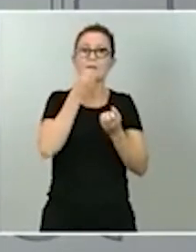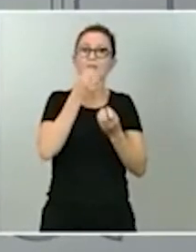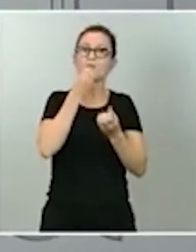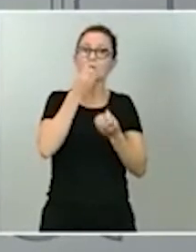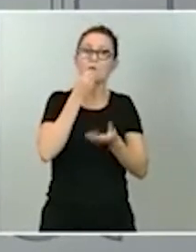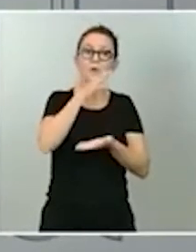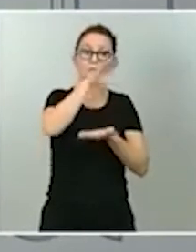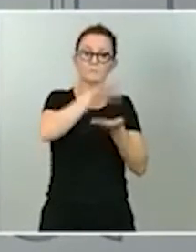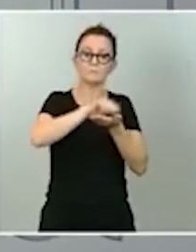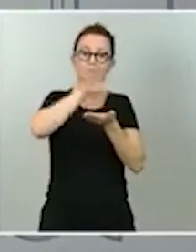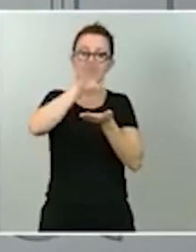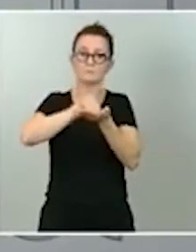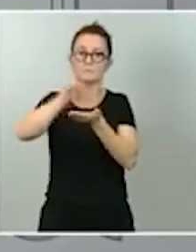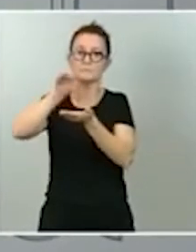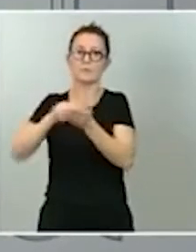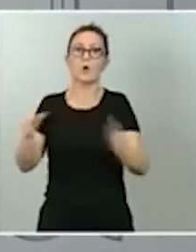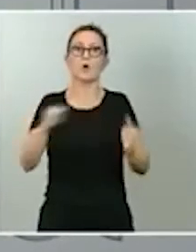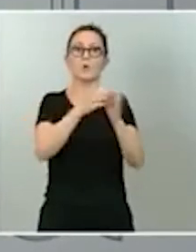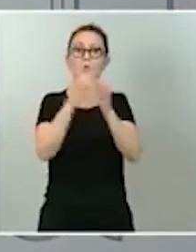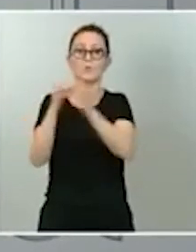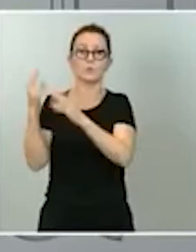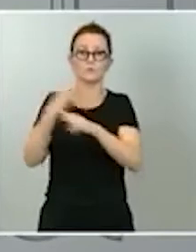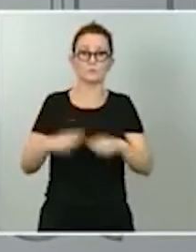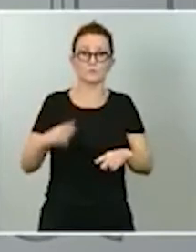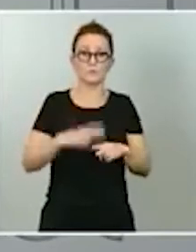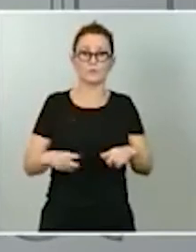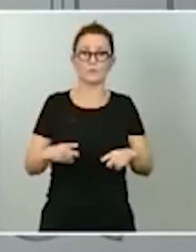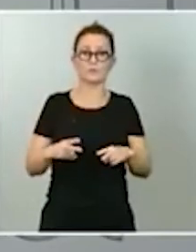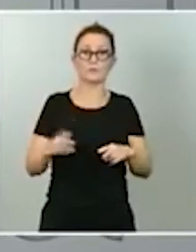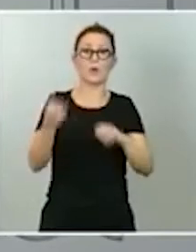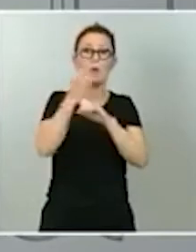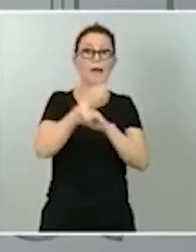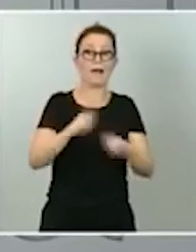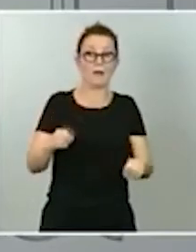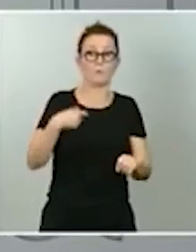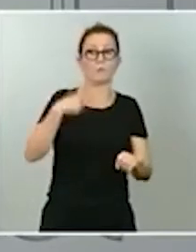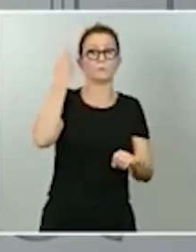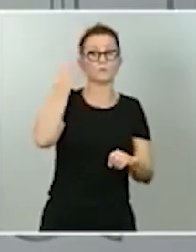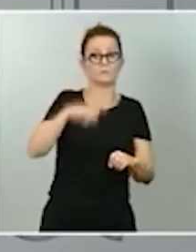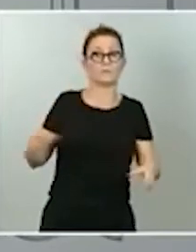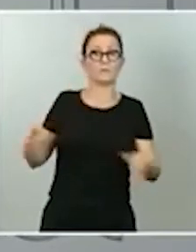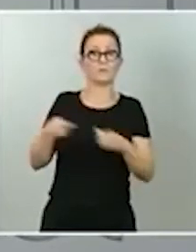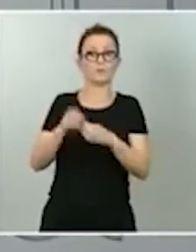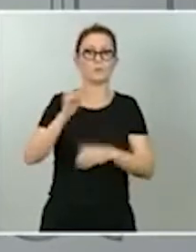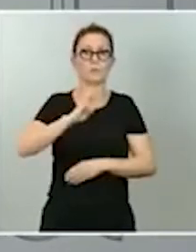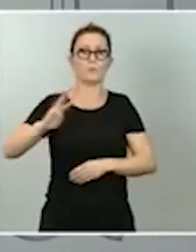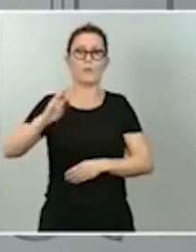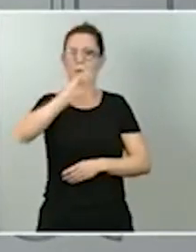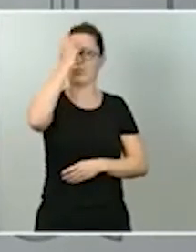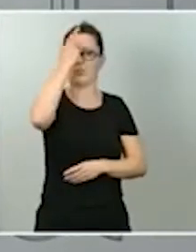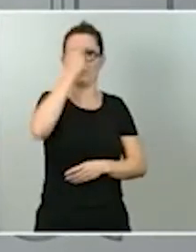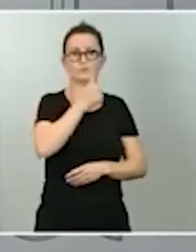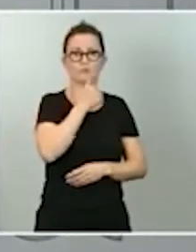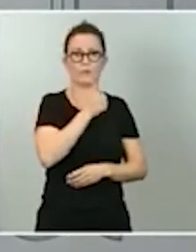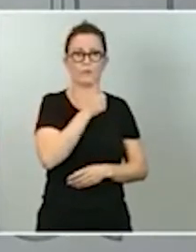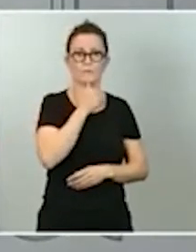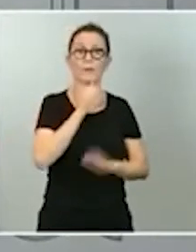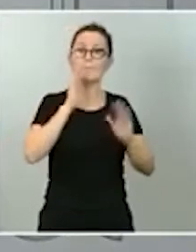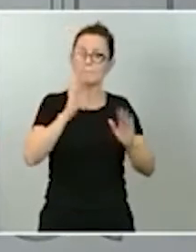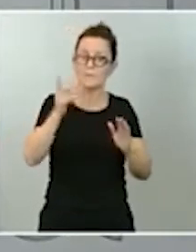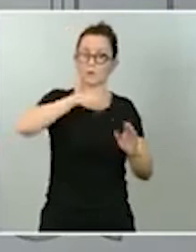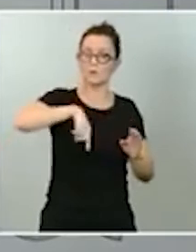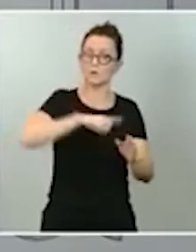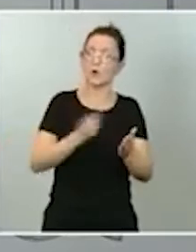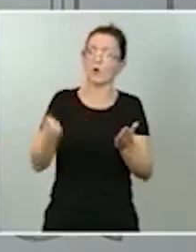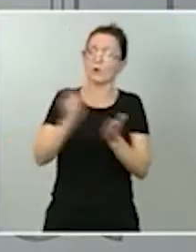de los grupos políticos, habida cuenta que el Partido Popular parece que no va a cambiar su posición. Aunque desde aquí volvemos a invitarlo a que